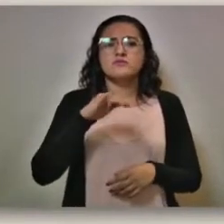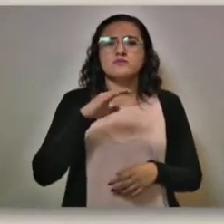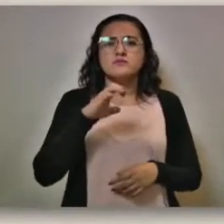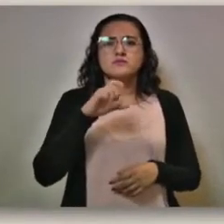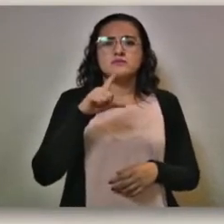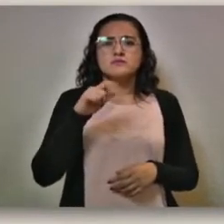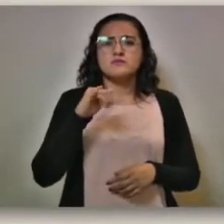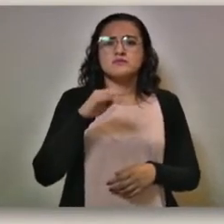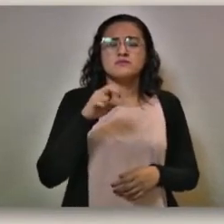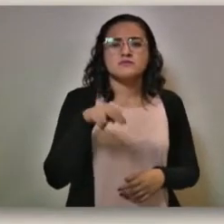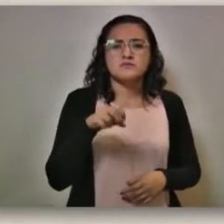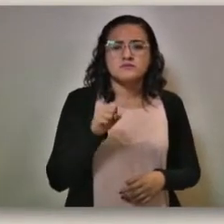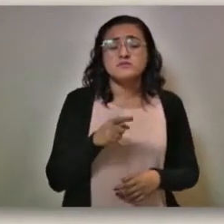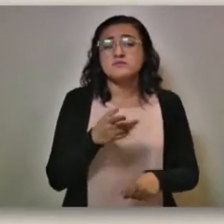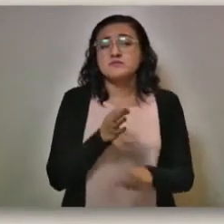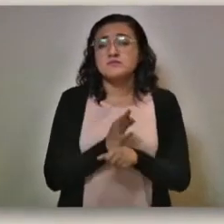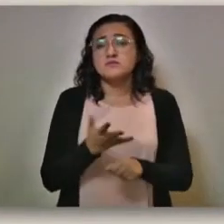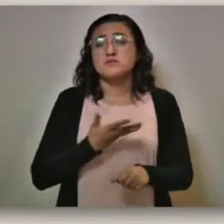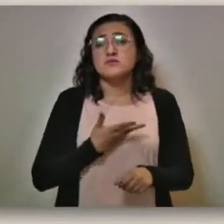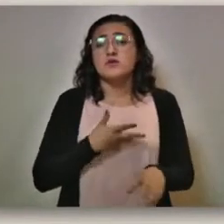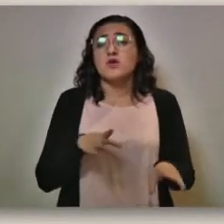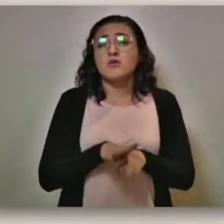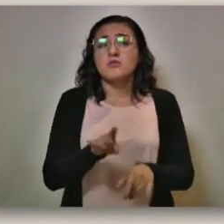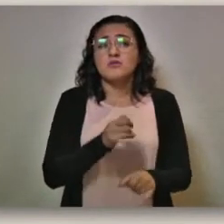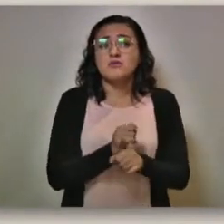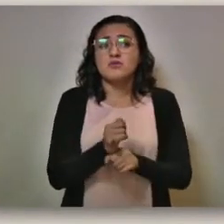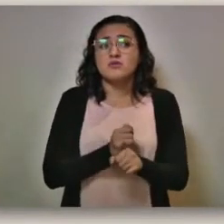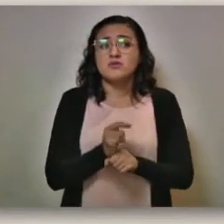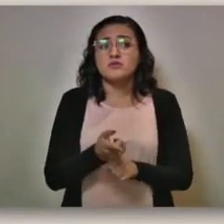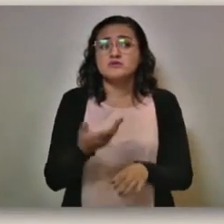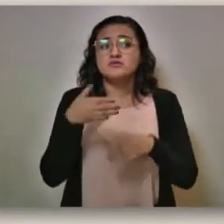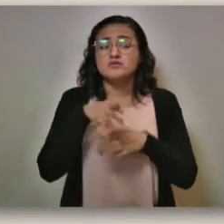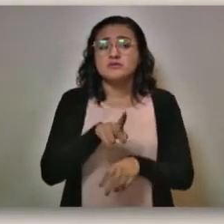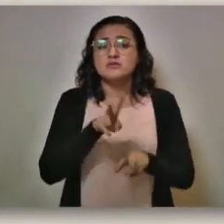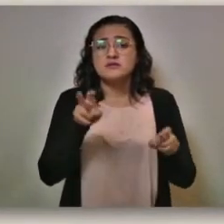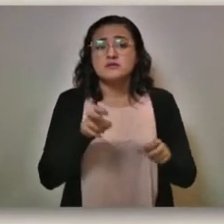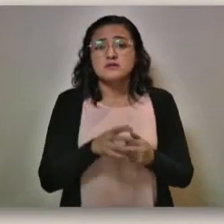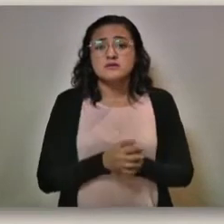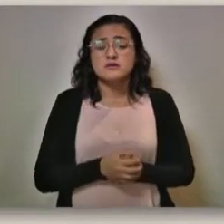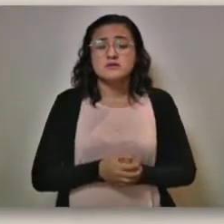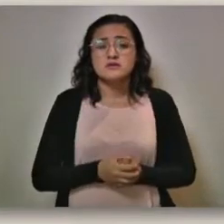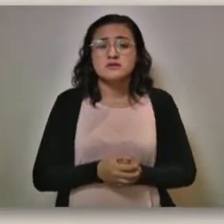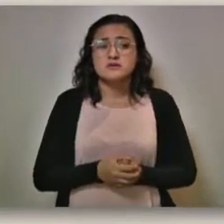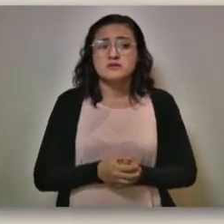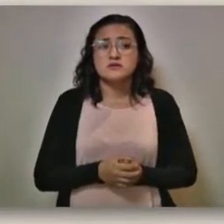si ya tengan algunas, bueno, cómo van las investigaciones, nada más precisar en este caso. Gracias.